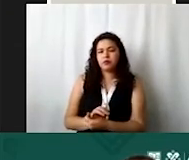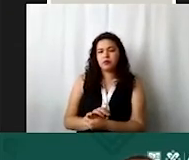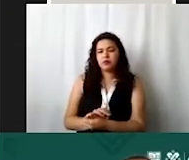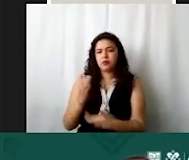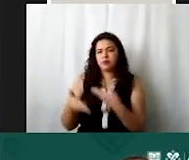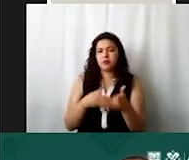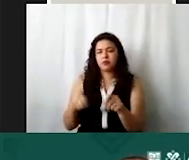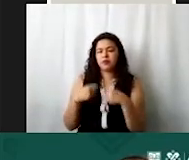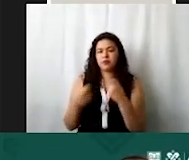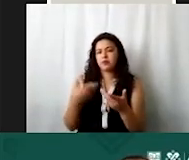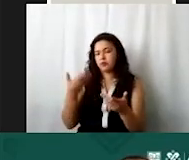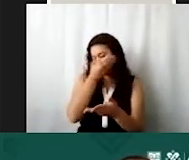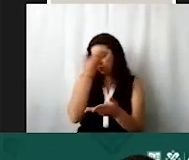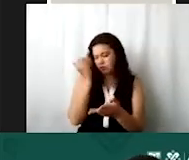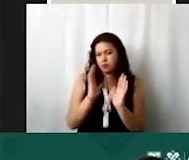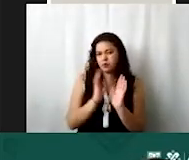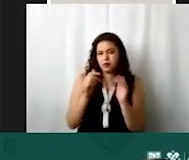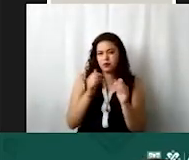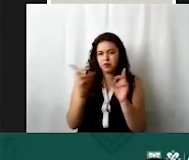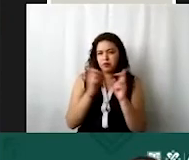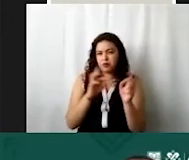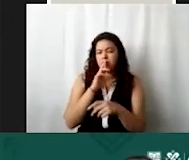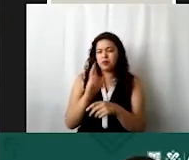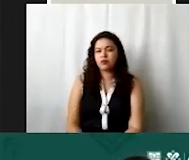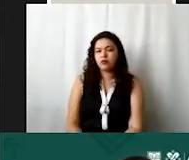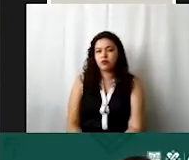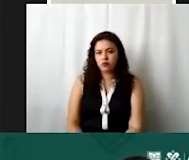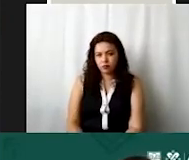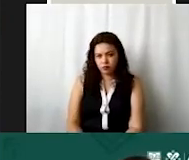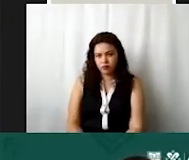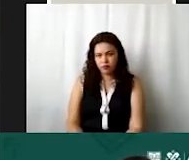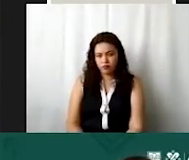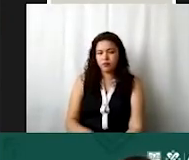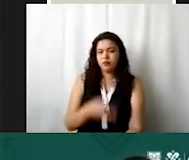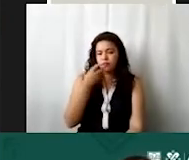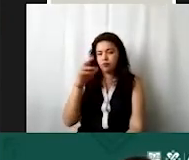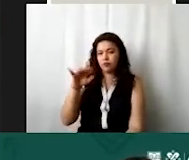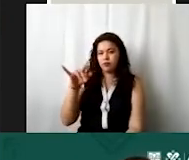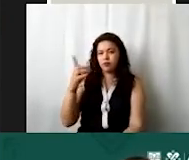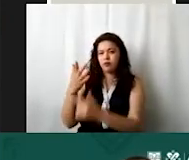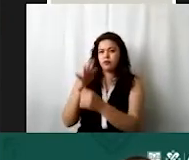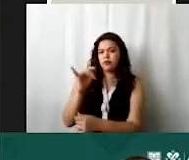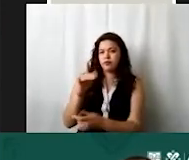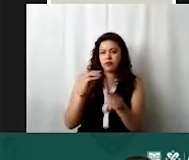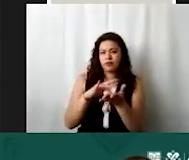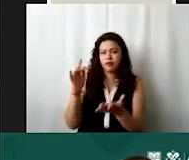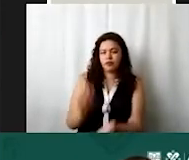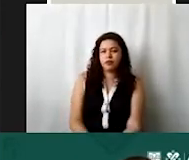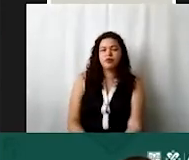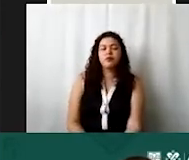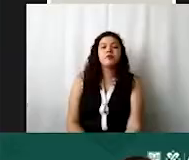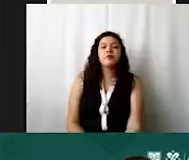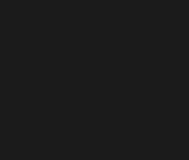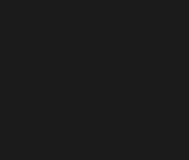no sé si con esto atiendo la duda que nos plantea Wendy si dice Wendy que sí que muchas gracias ok bien